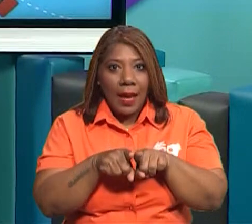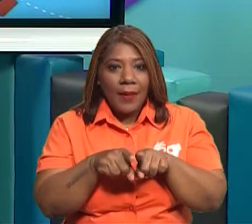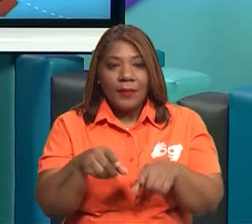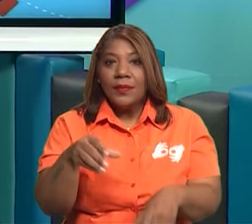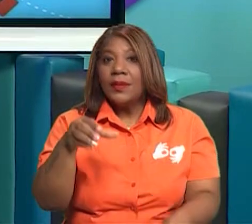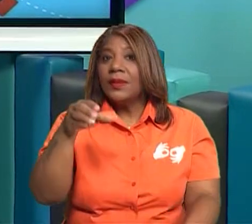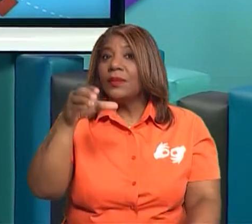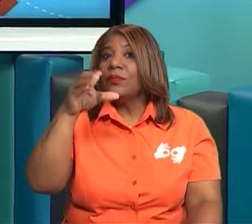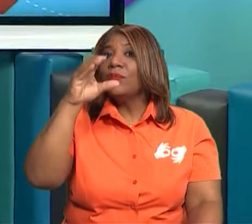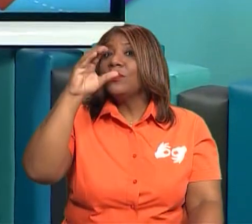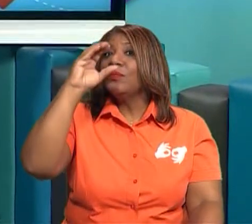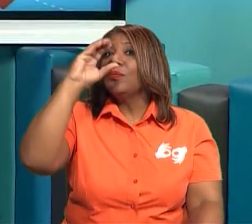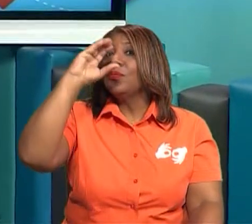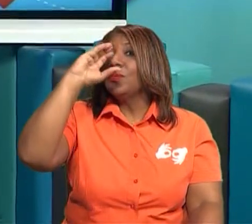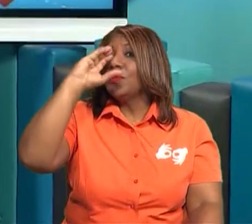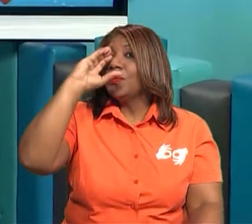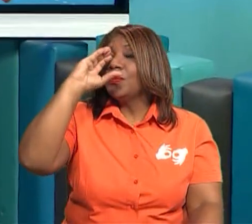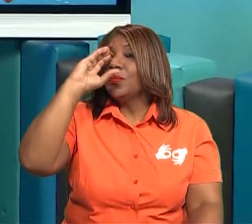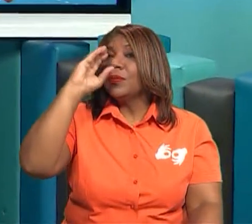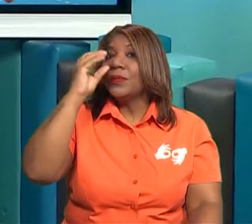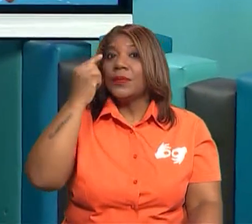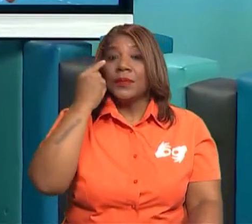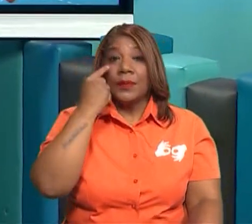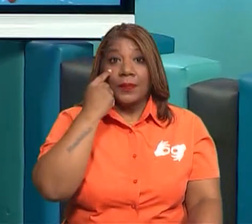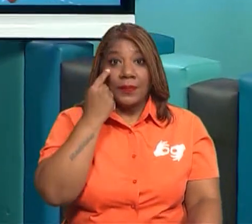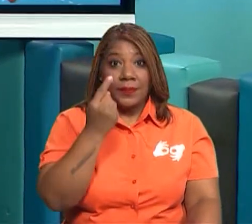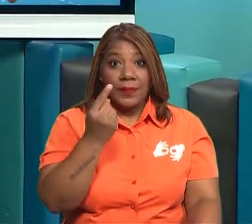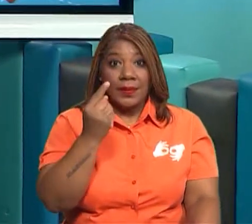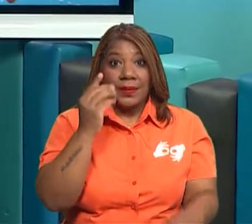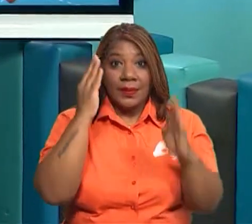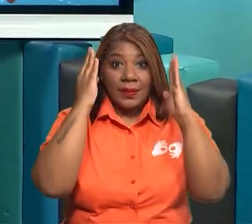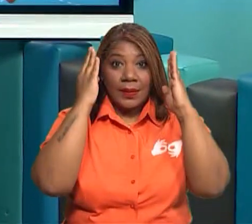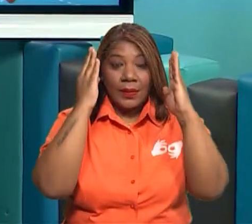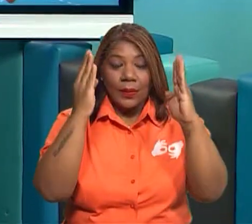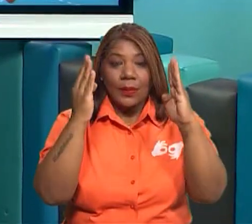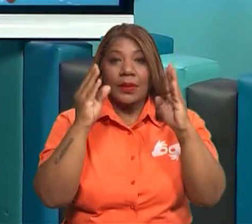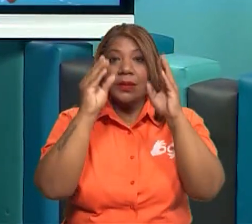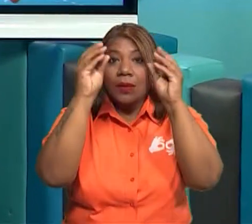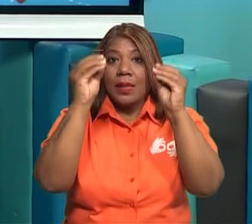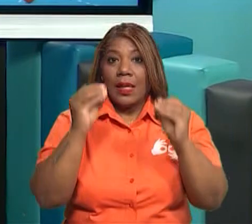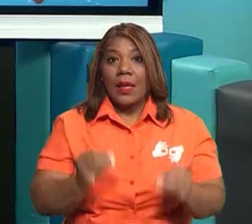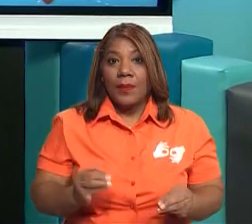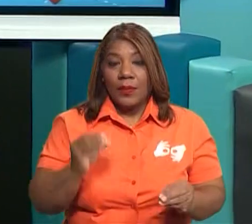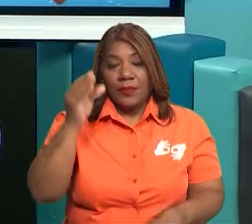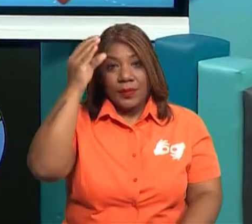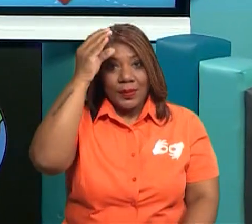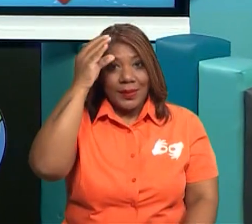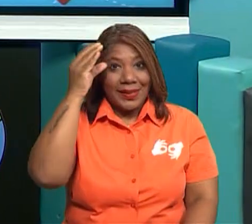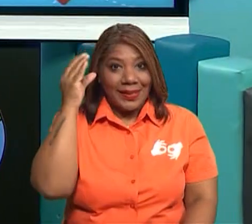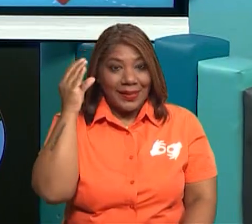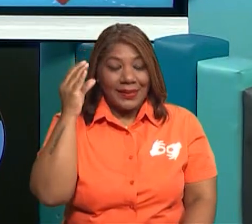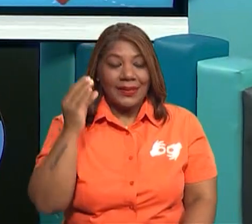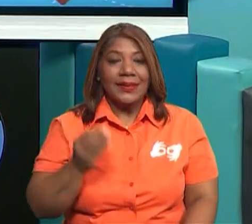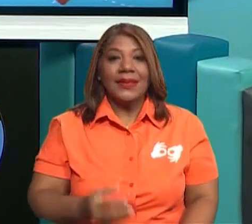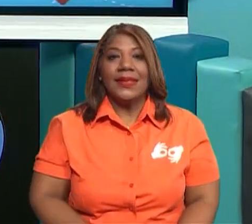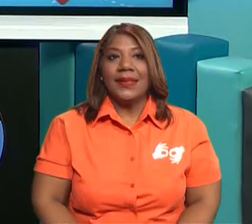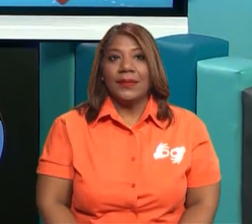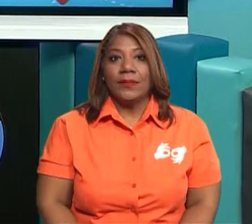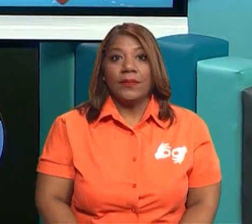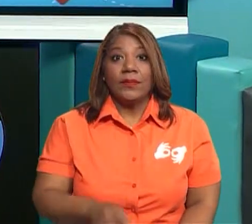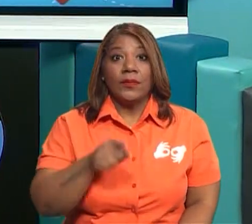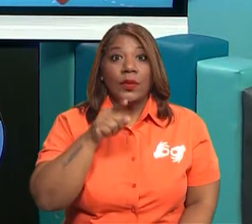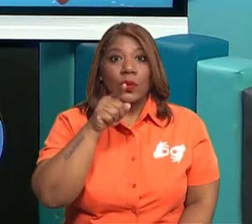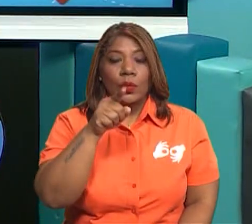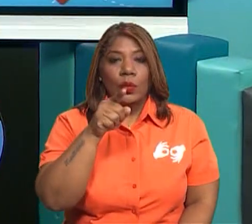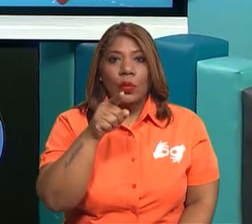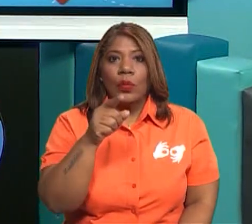mis queridos amiguitos, quiero que me pongas mucha atención. Mírame acá. Bien, cuando tú comes,